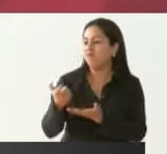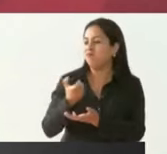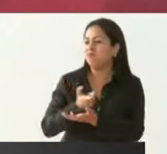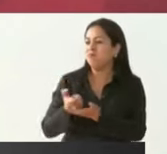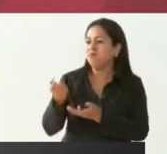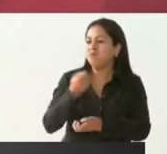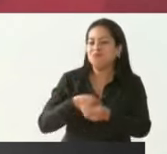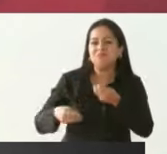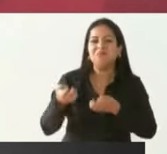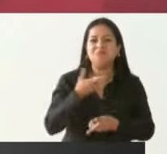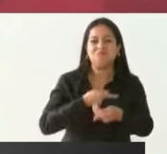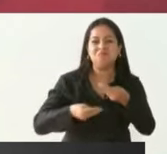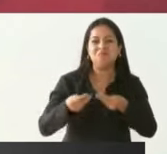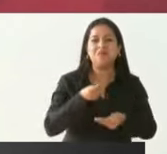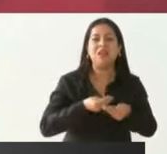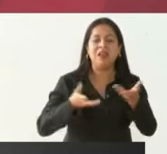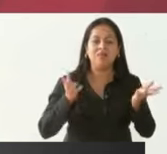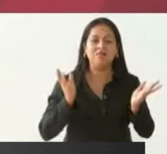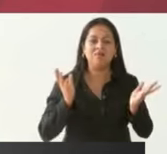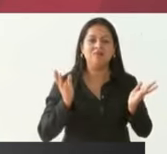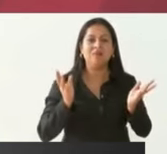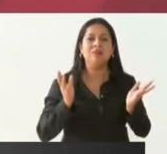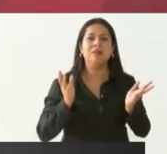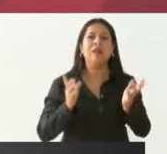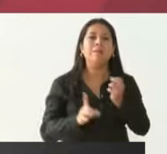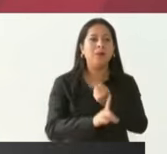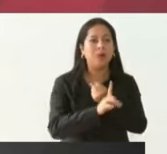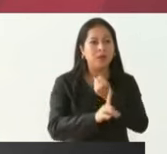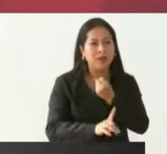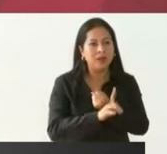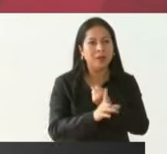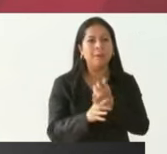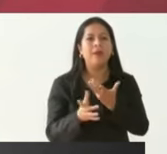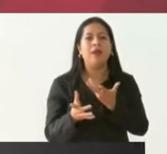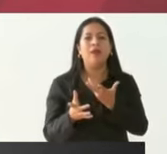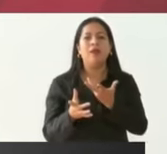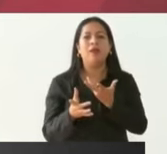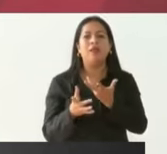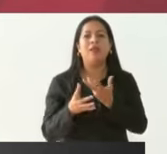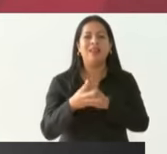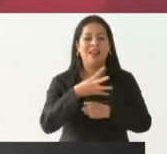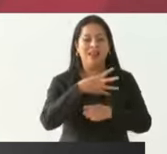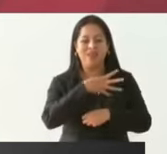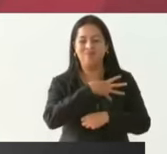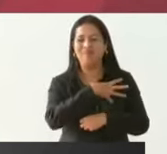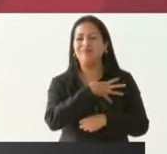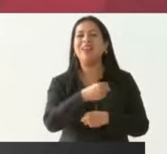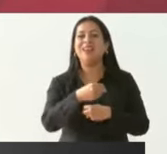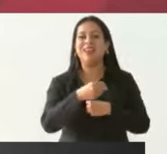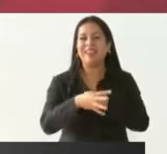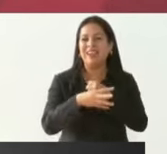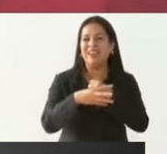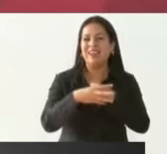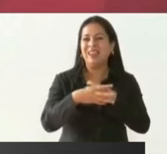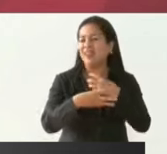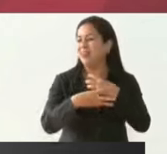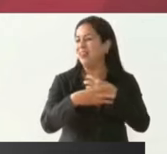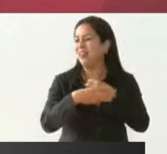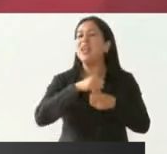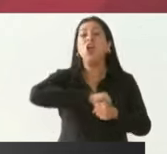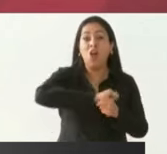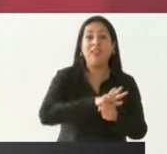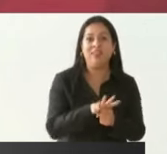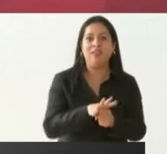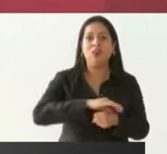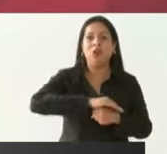pasamos la crisis de la pandemia muy dolorosa, que nos dañó